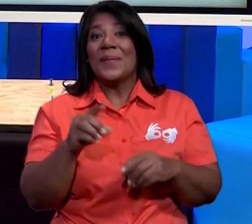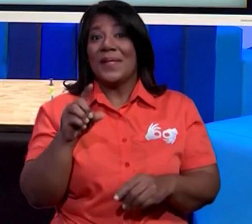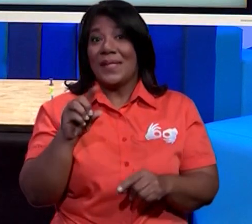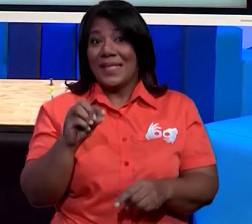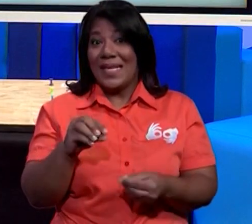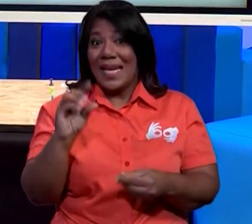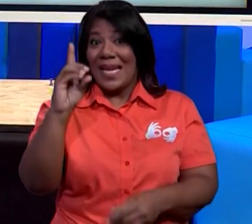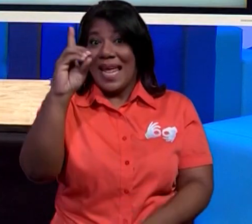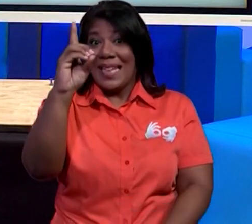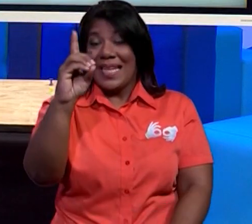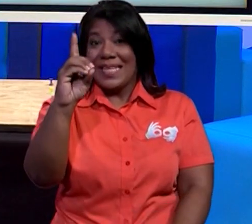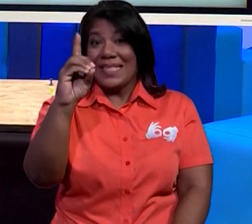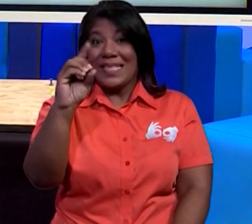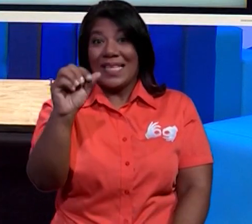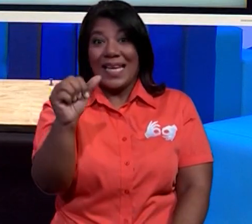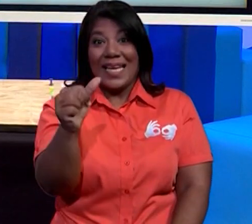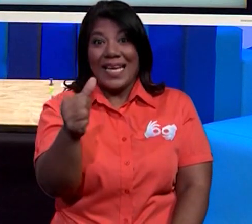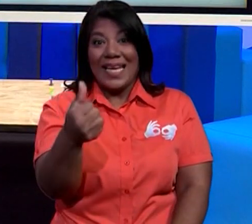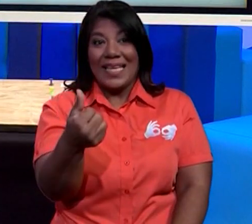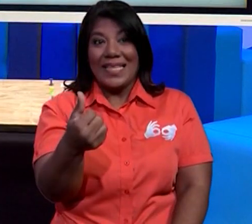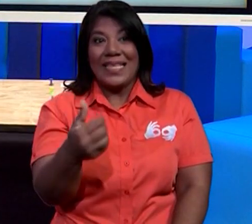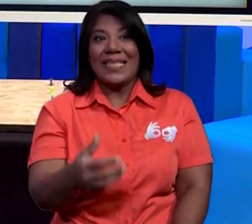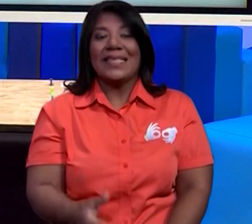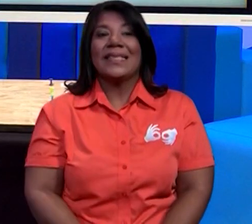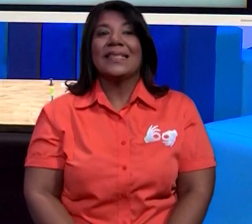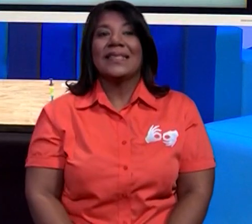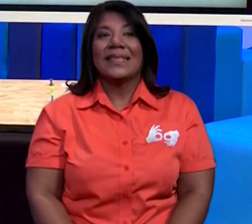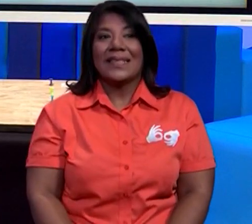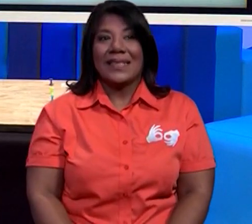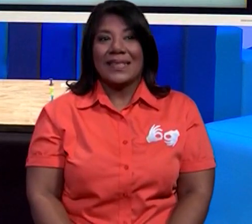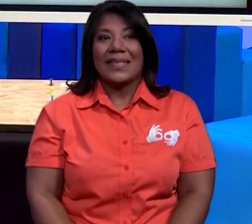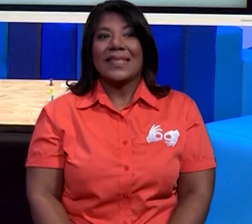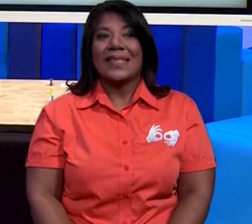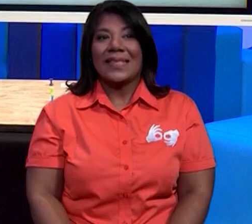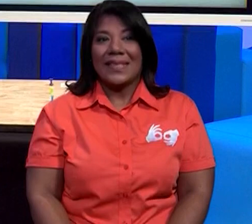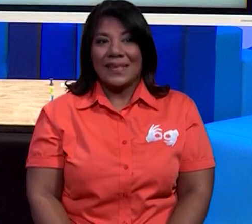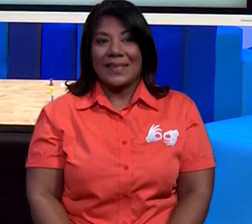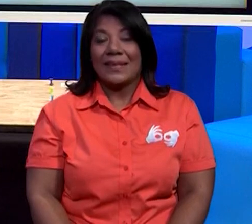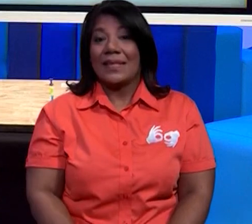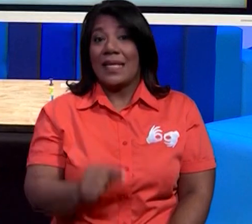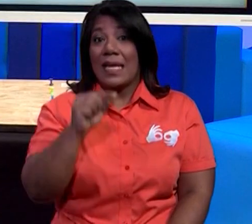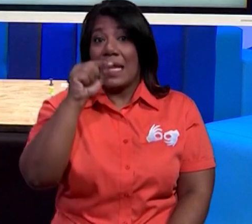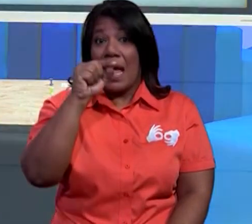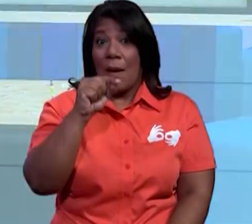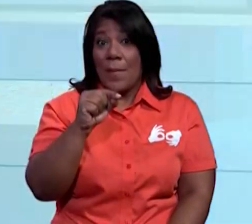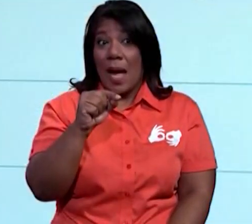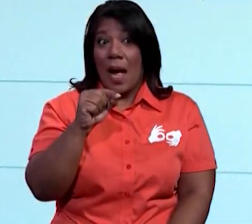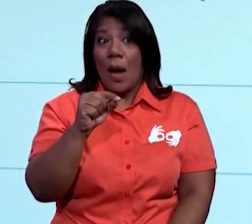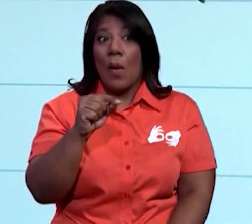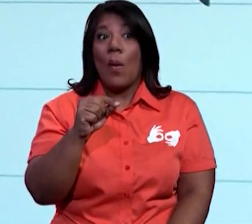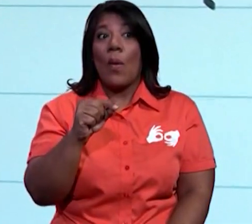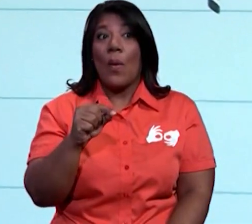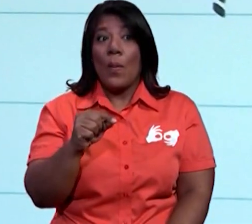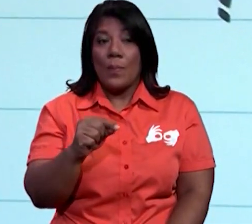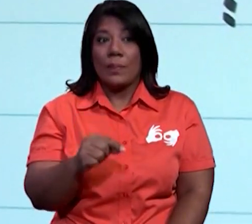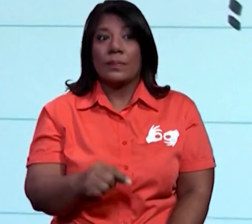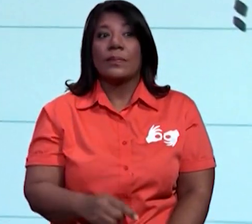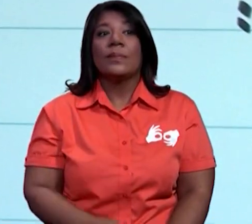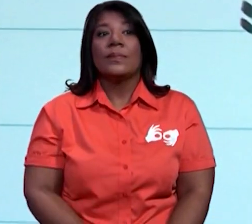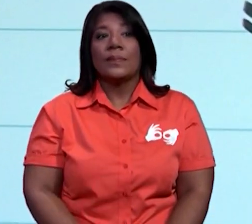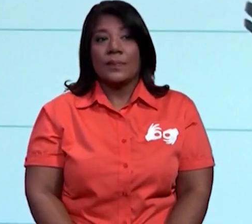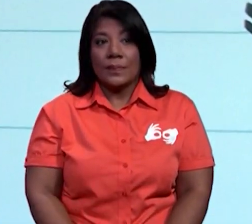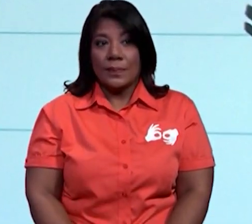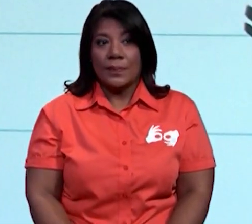es el 10. Entonces, observa el trazo, desde abajo vamos a